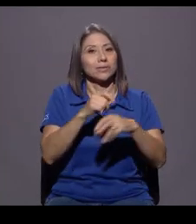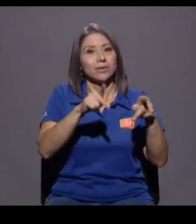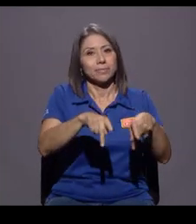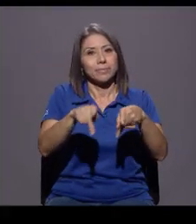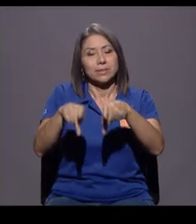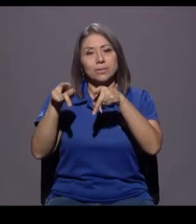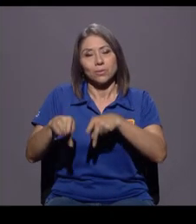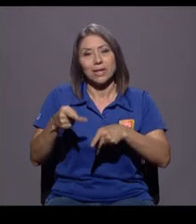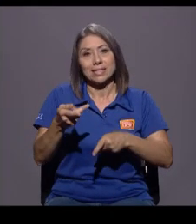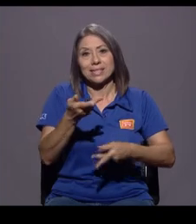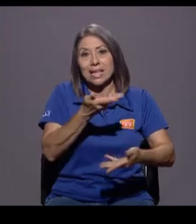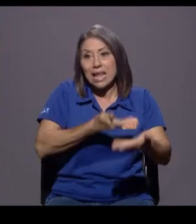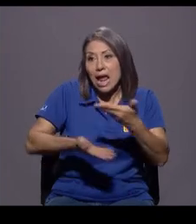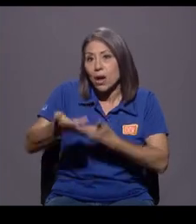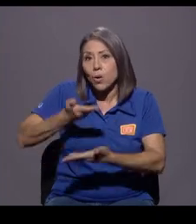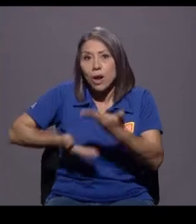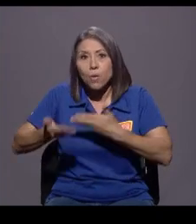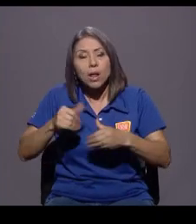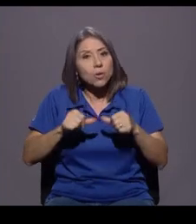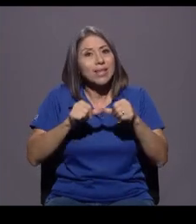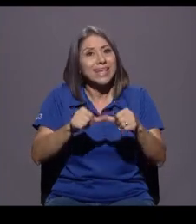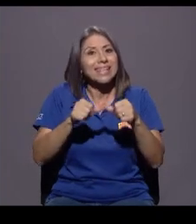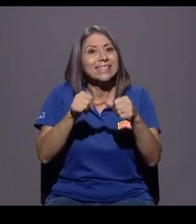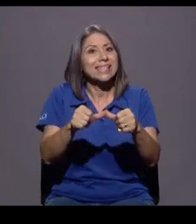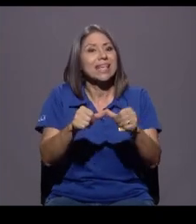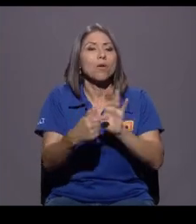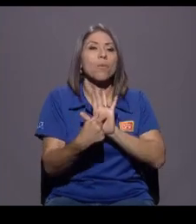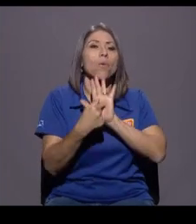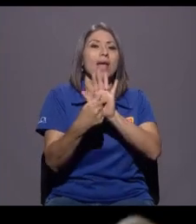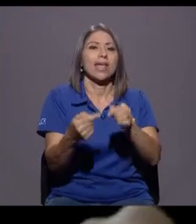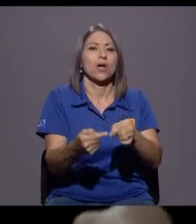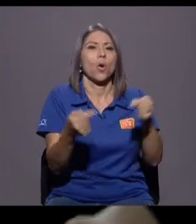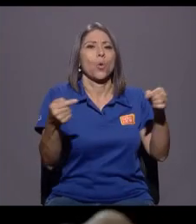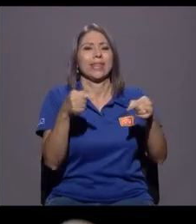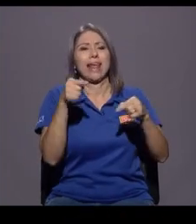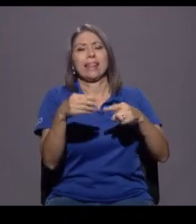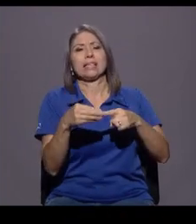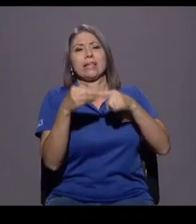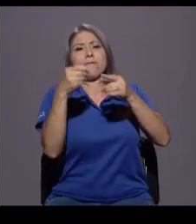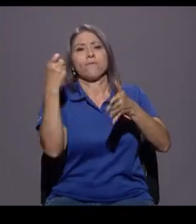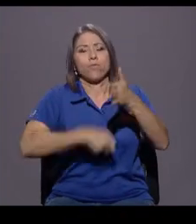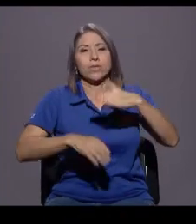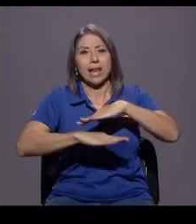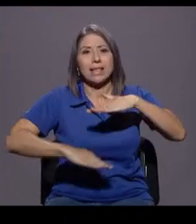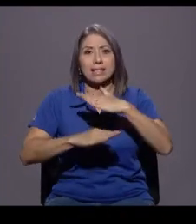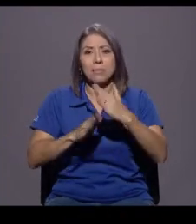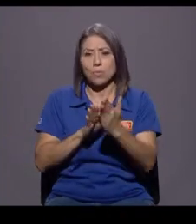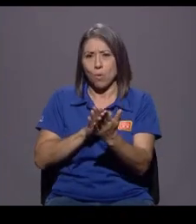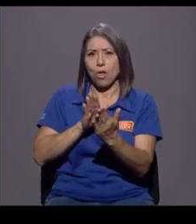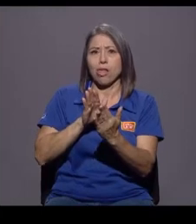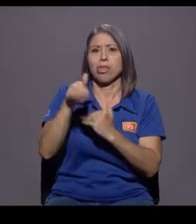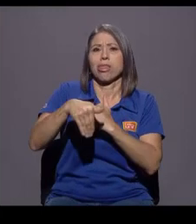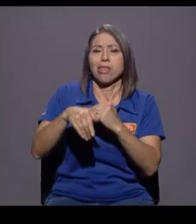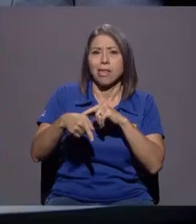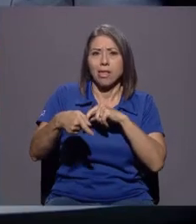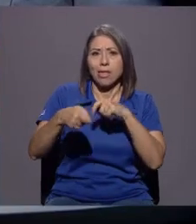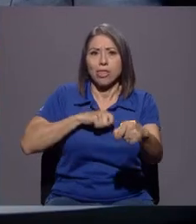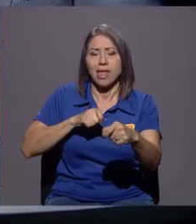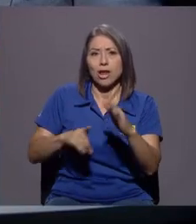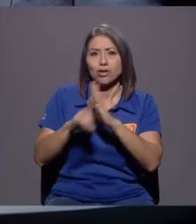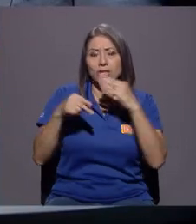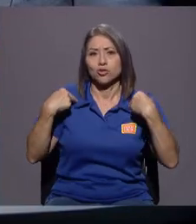que han colaborado y que siguen manifestándose en contra de ese fundamentalismo y en contra de ese atropello de los derechos humanos, digan, no nos parece,